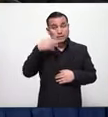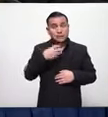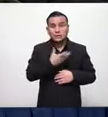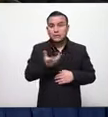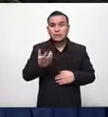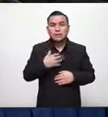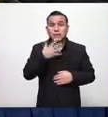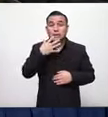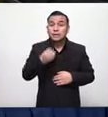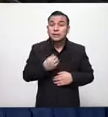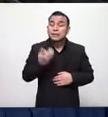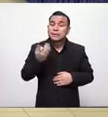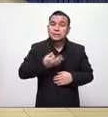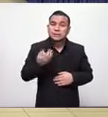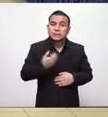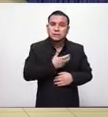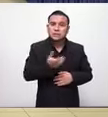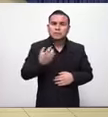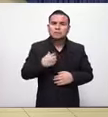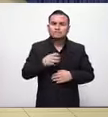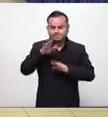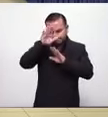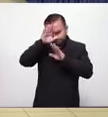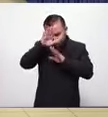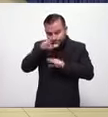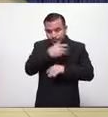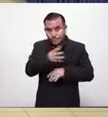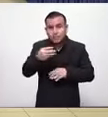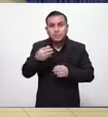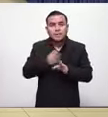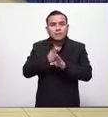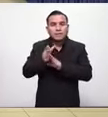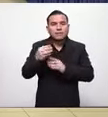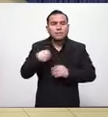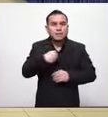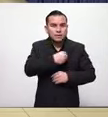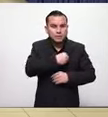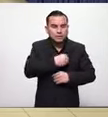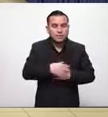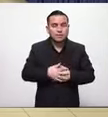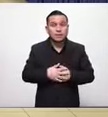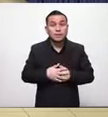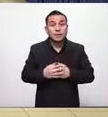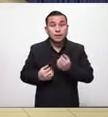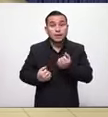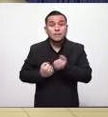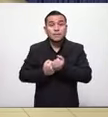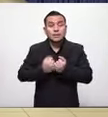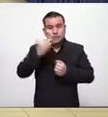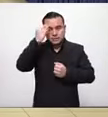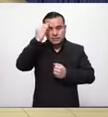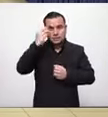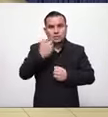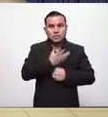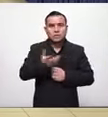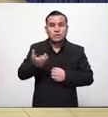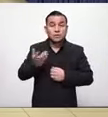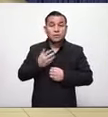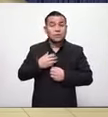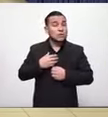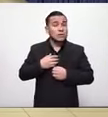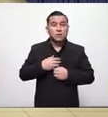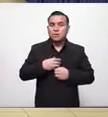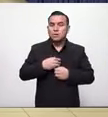ustedes merecen nuestro reconocimiento y sobre todo nuestro apoyo quiero que sepan que no todos los diputados de la